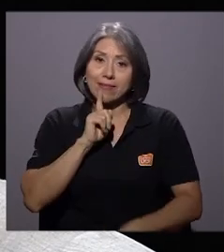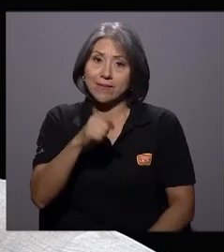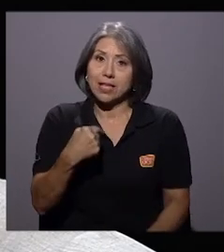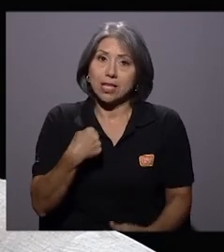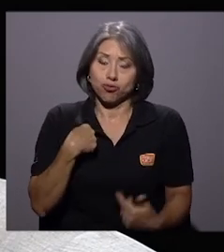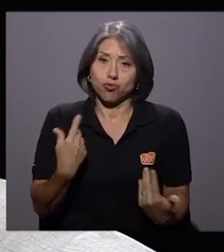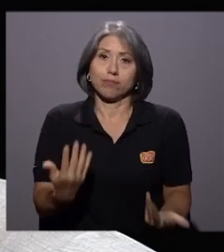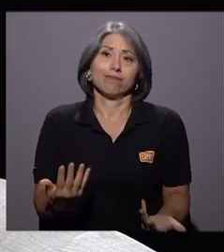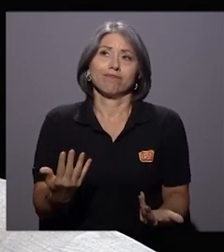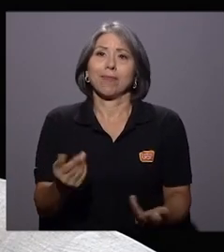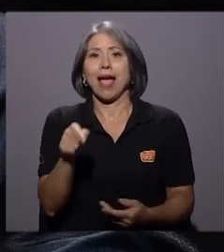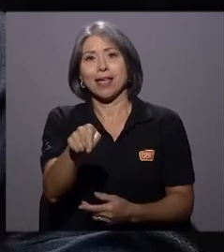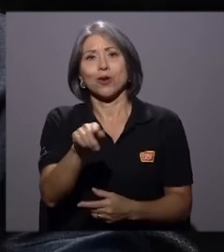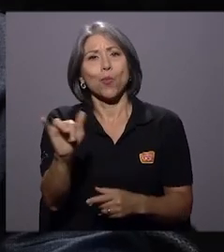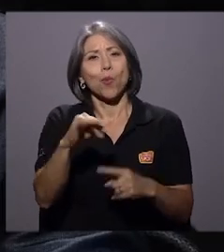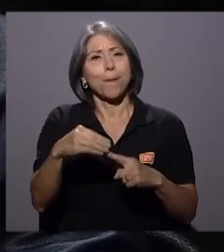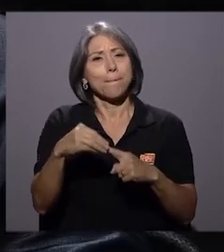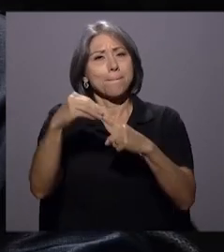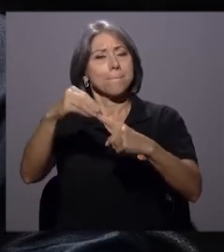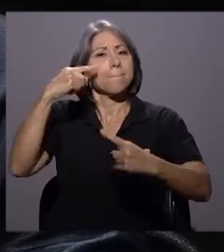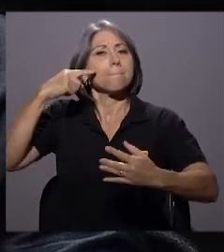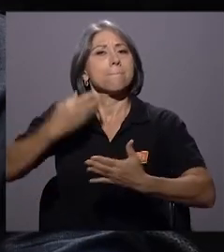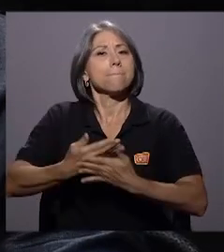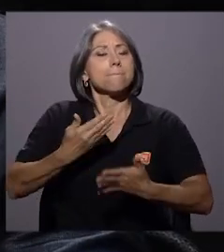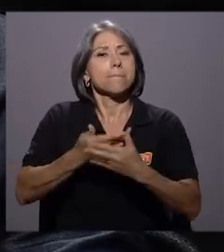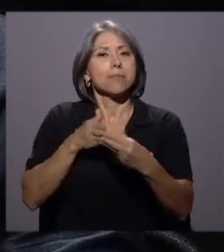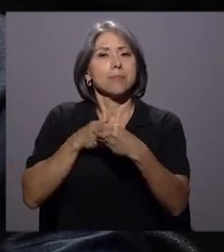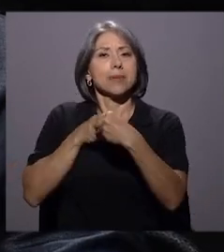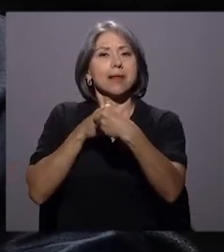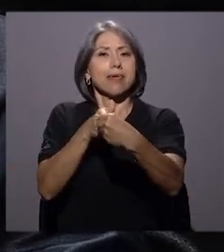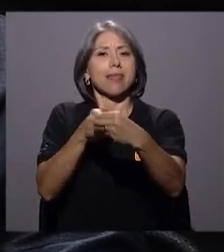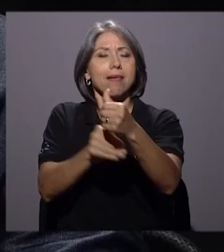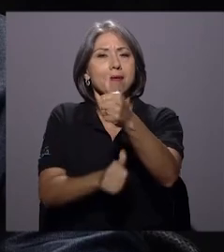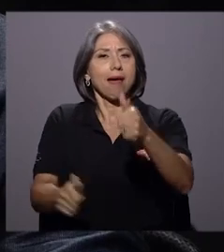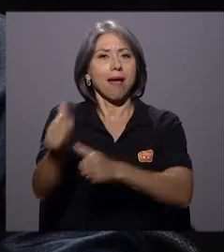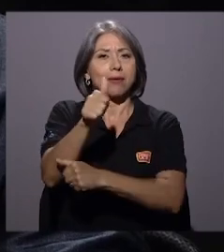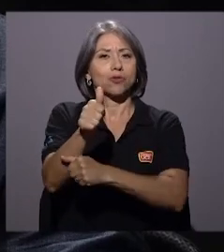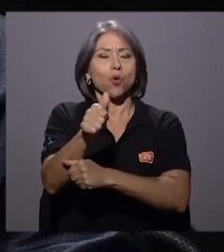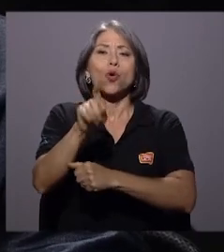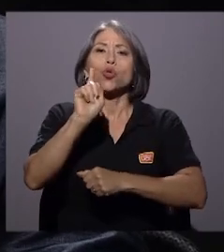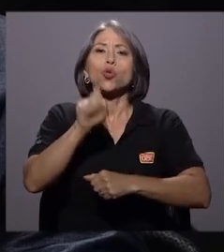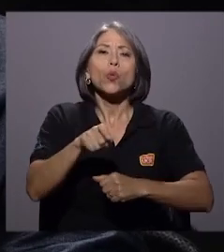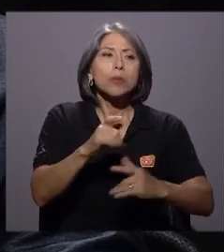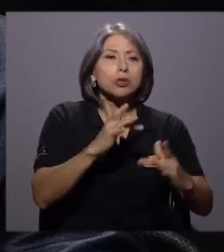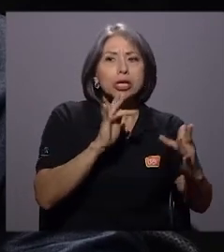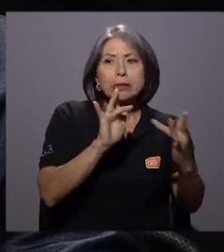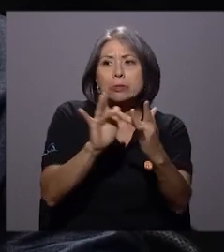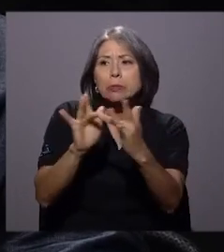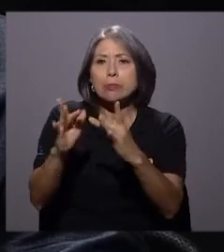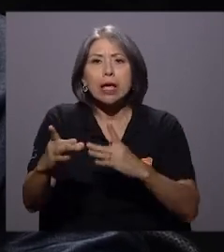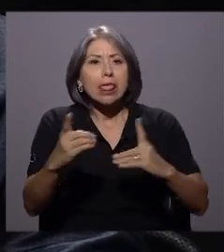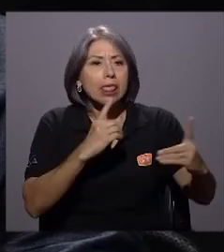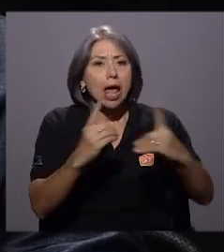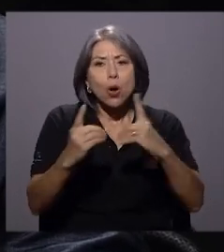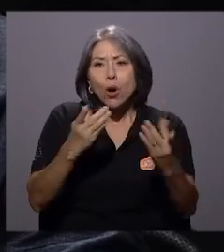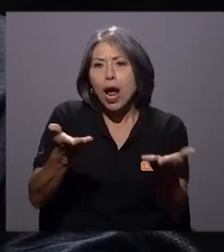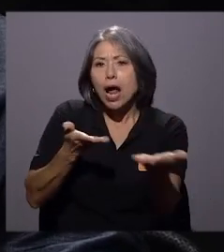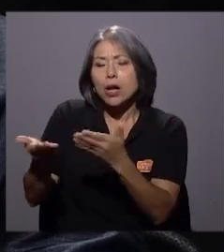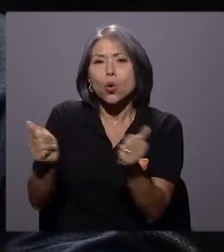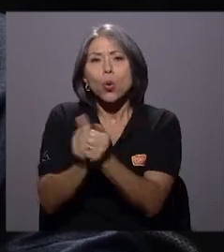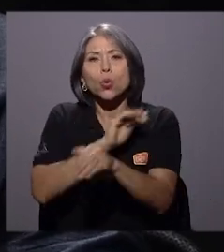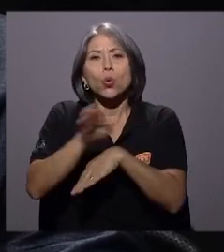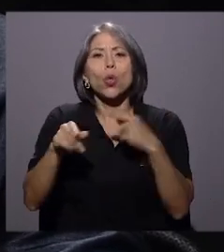fue como la principal prueba de liderazgo porque tuvimos que dialogar con todas las fracciones parlamentarias, con todos los